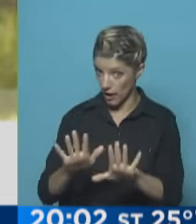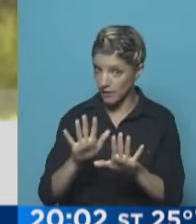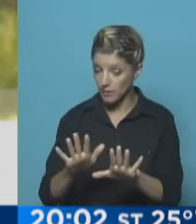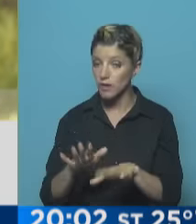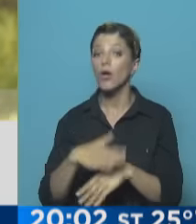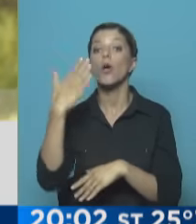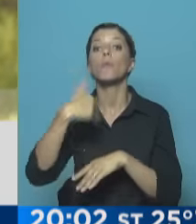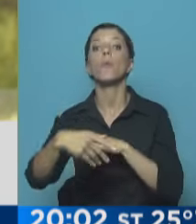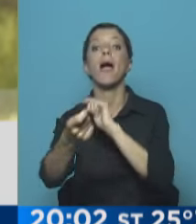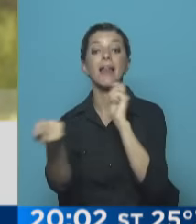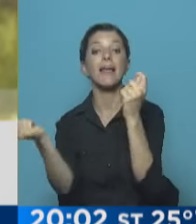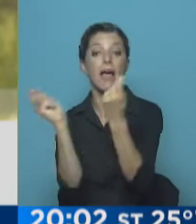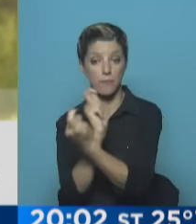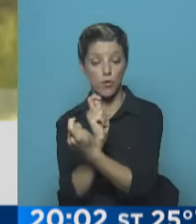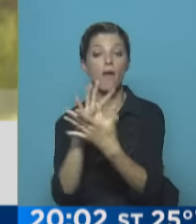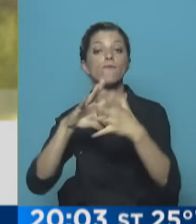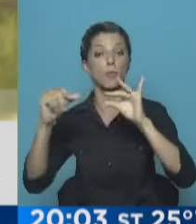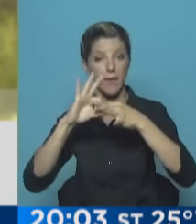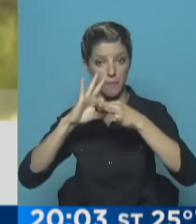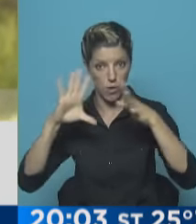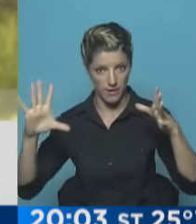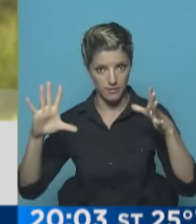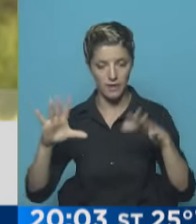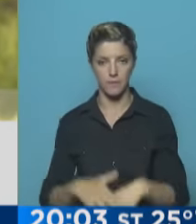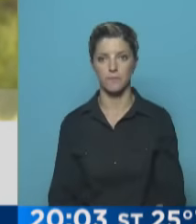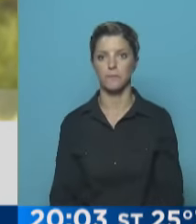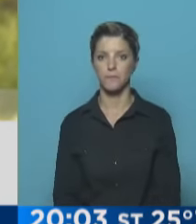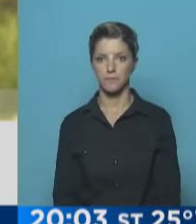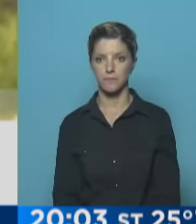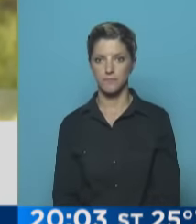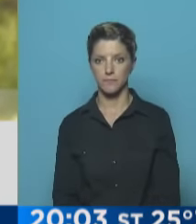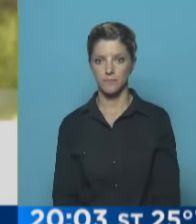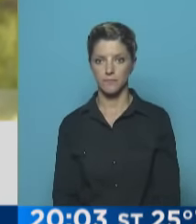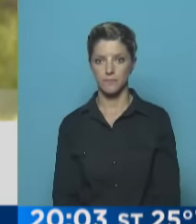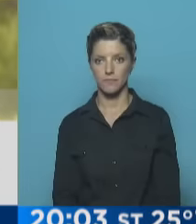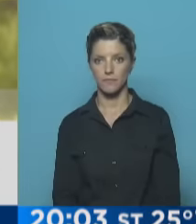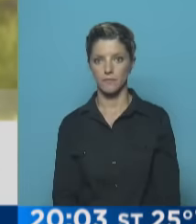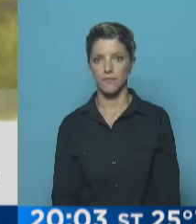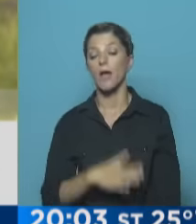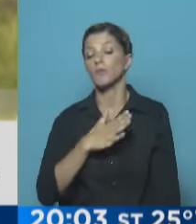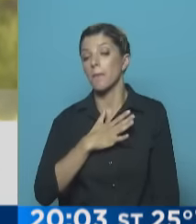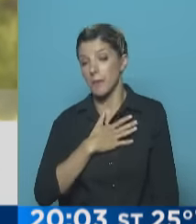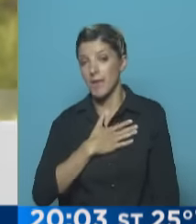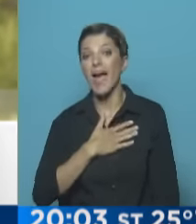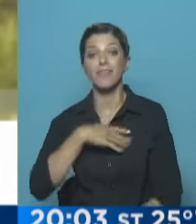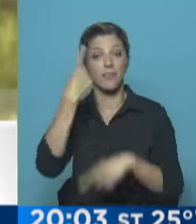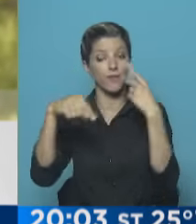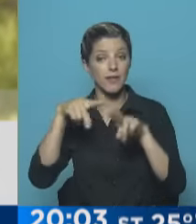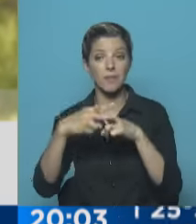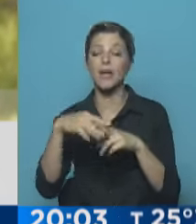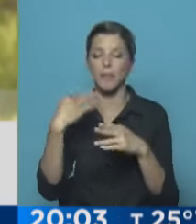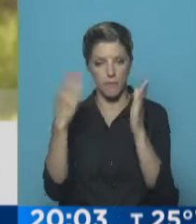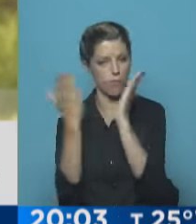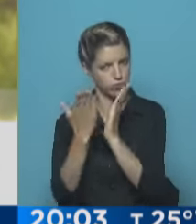manera democrática. Entonces me parece que hay múltiples herramientas que tenemos que evaluar,